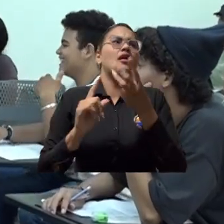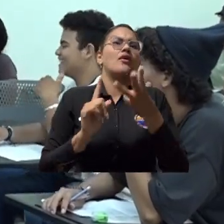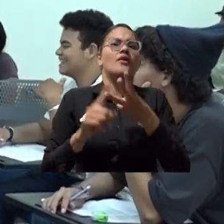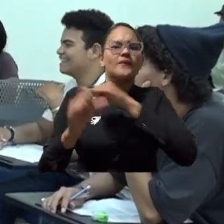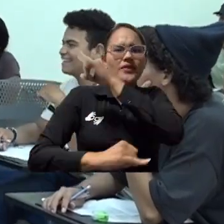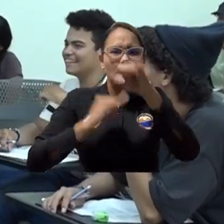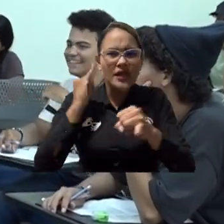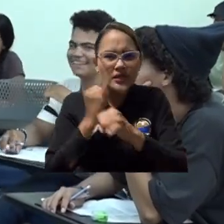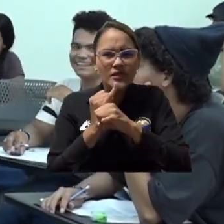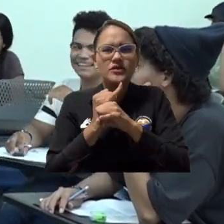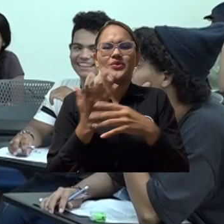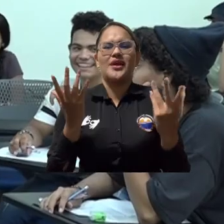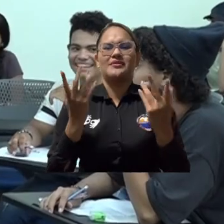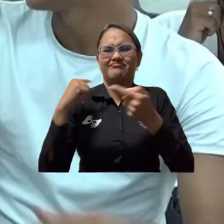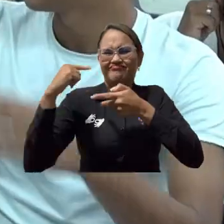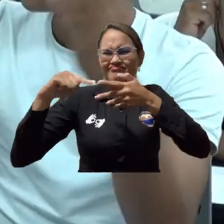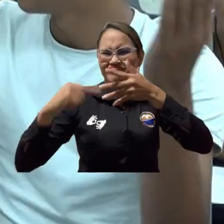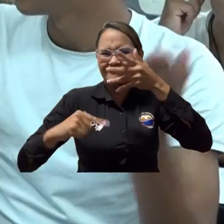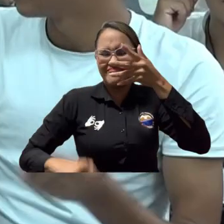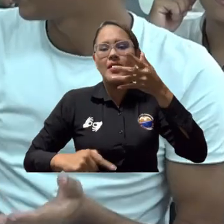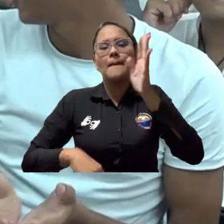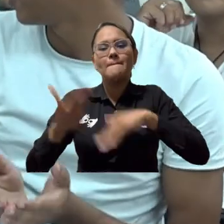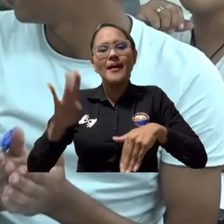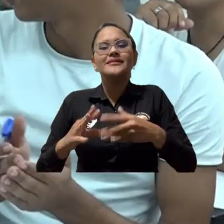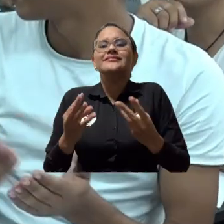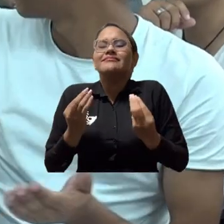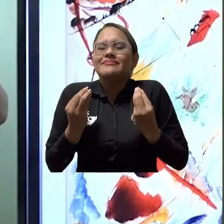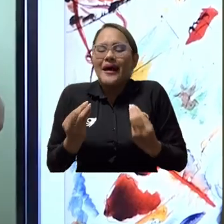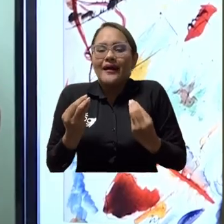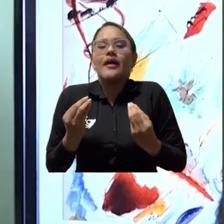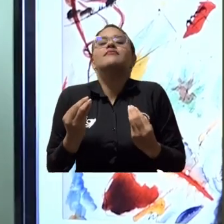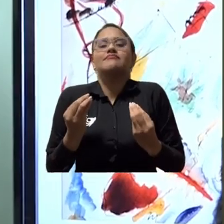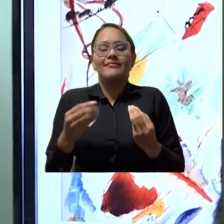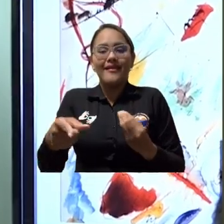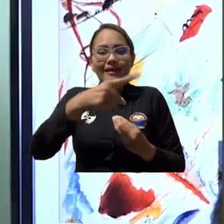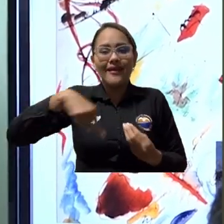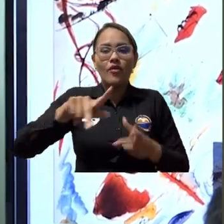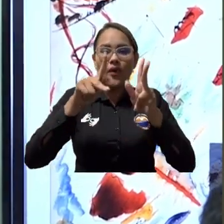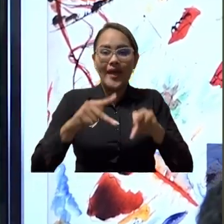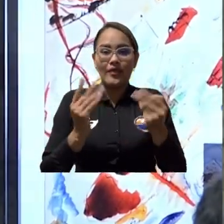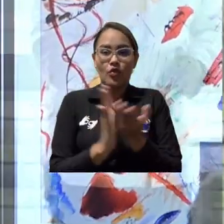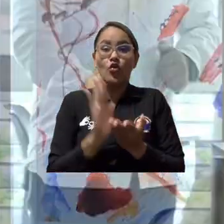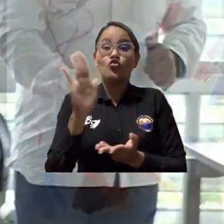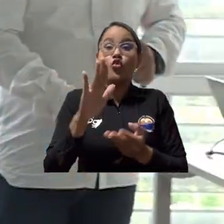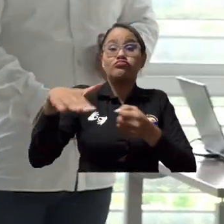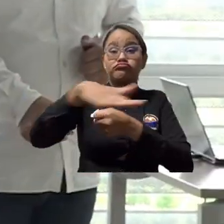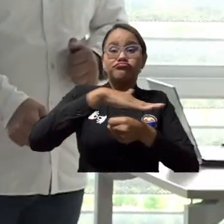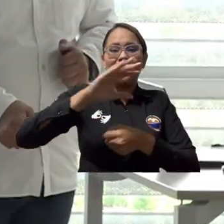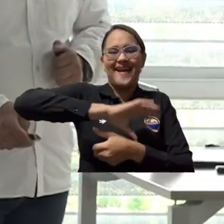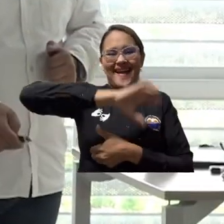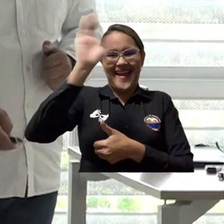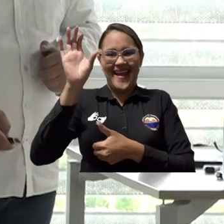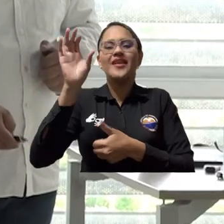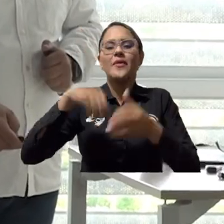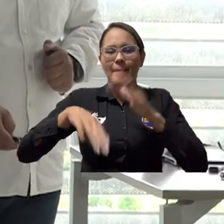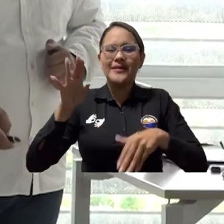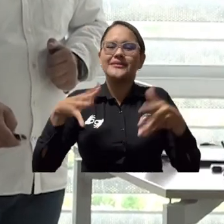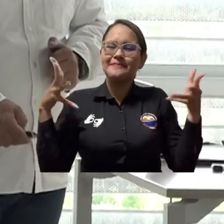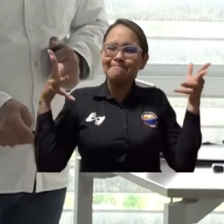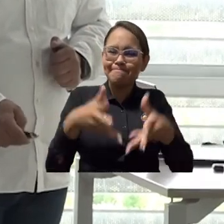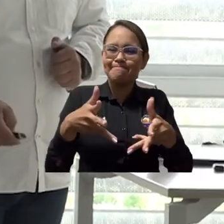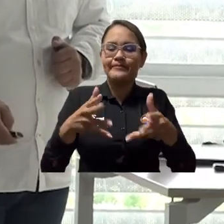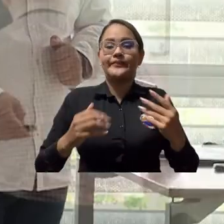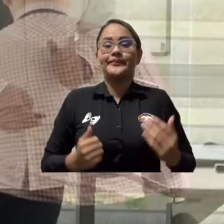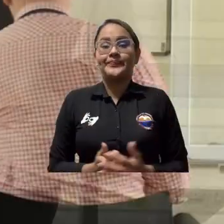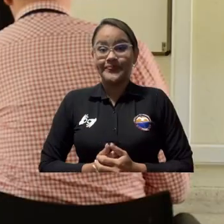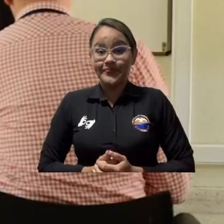internacionalización, que sea un trabajo académico en el que podamos nosotros brindarle a nuestros estudiantes en la región Caribe todas las bondades